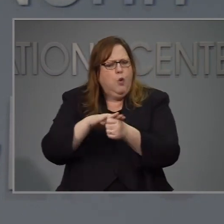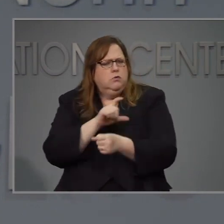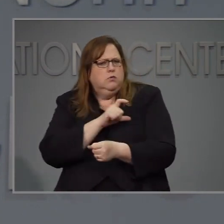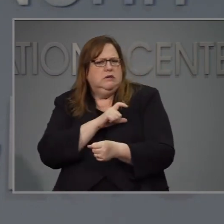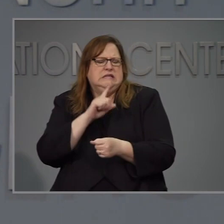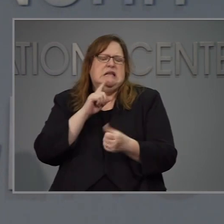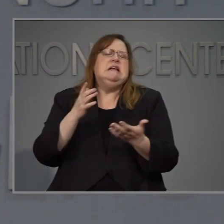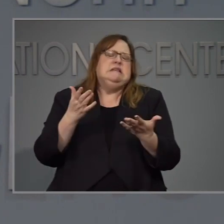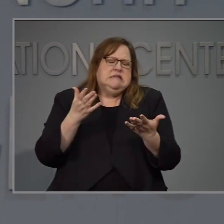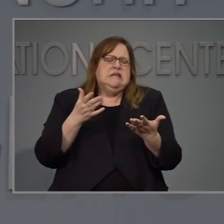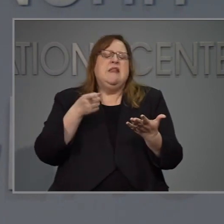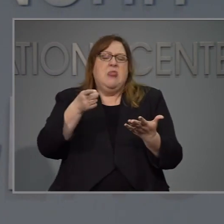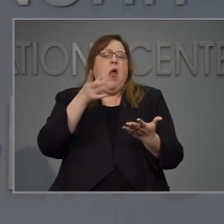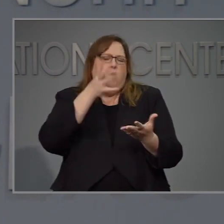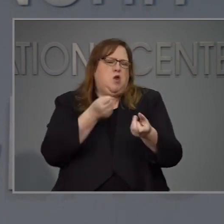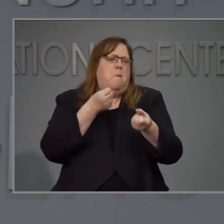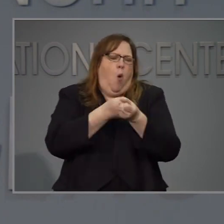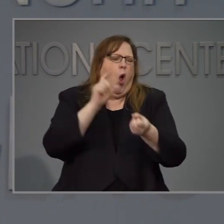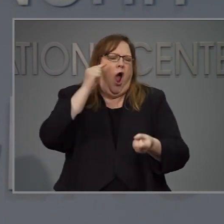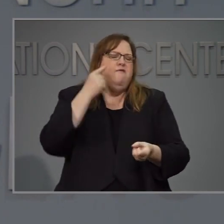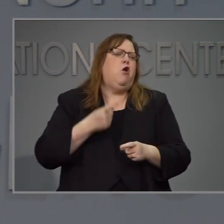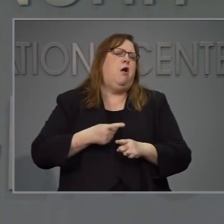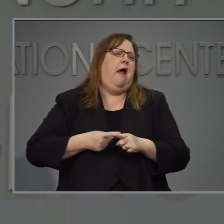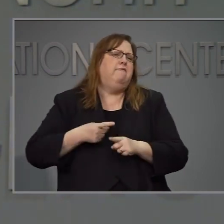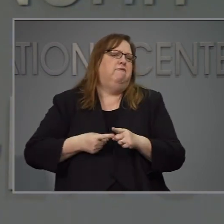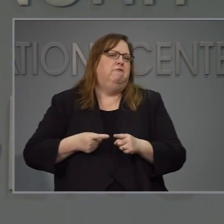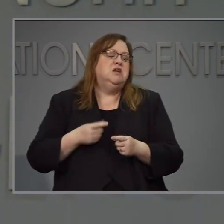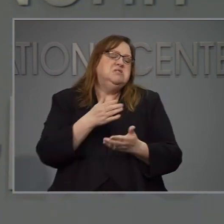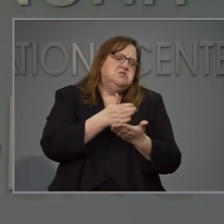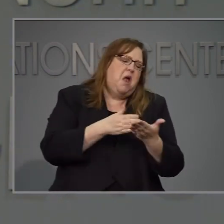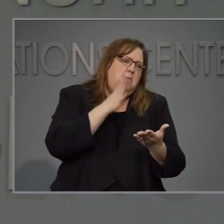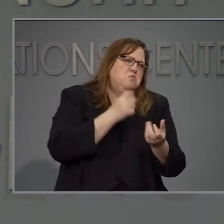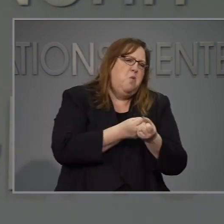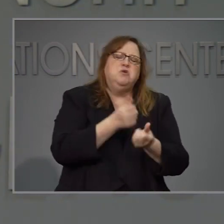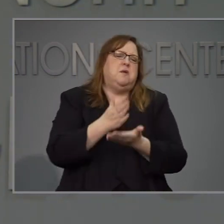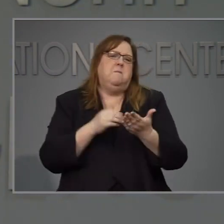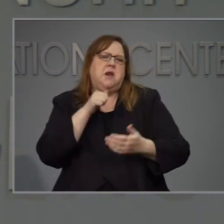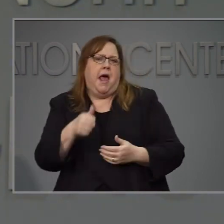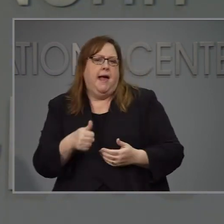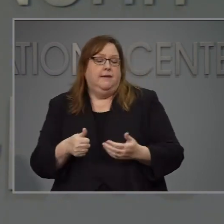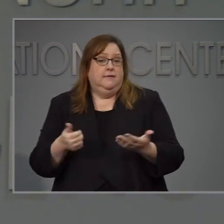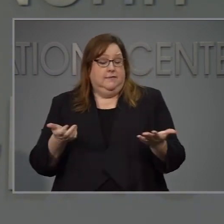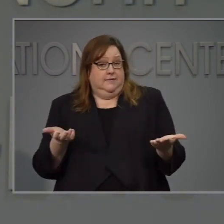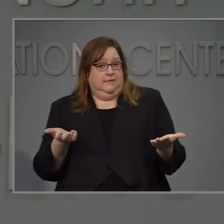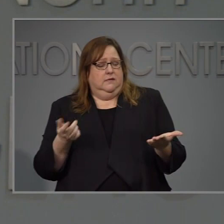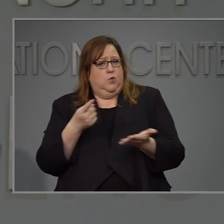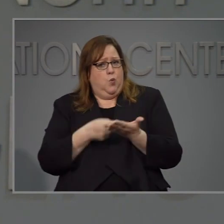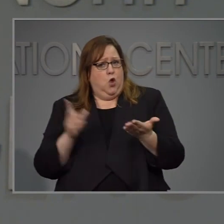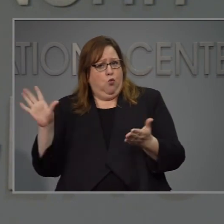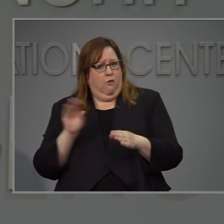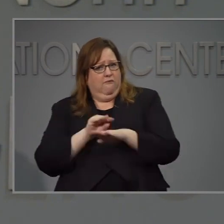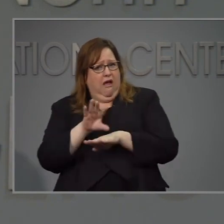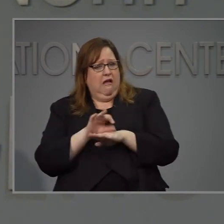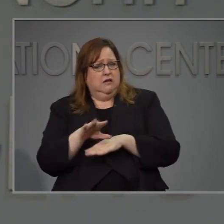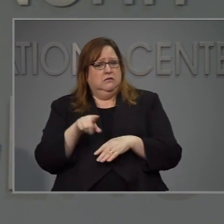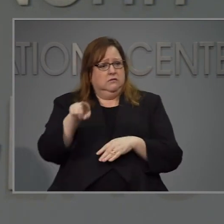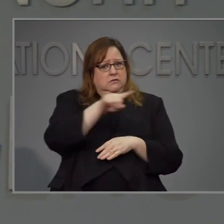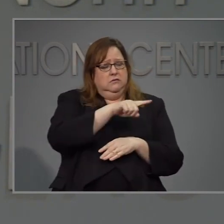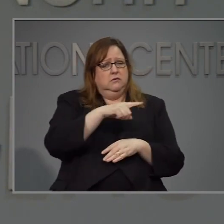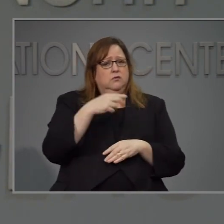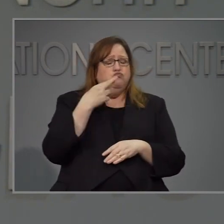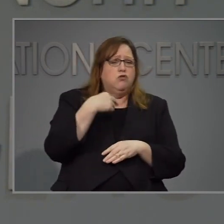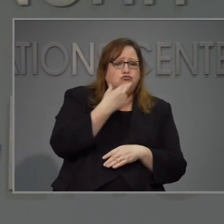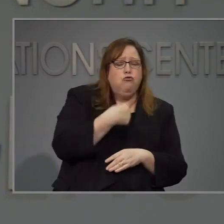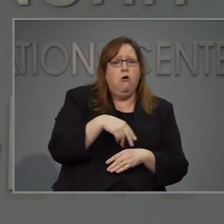cumplimiento de su orden en ejecutiva que es lo que les va a indicar para aquellos negocios bares restaurantes